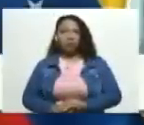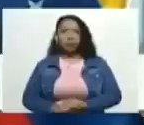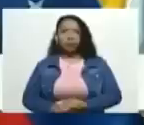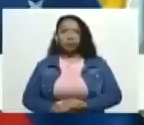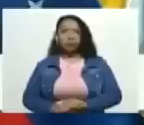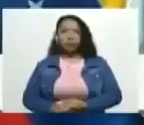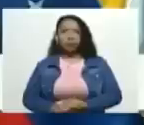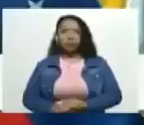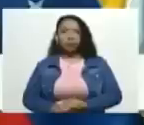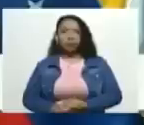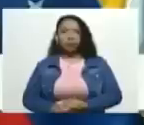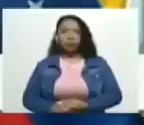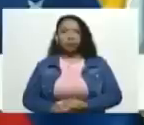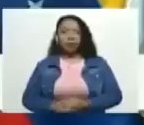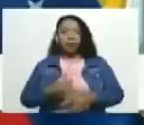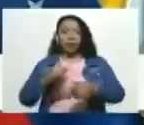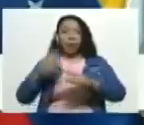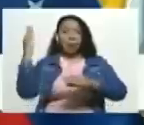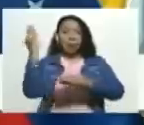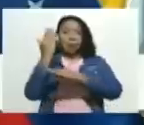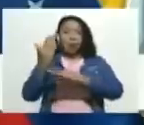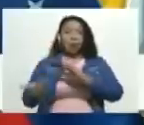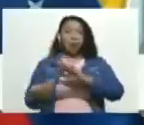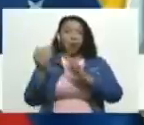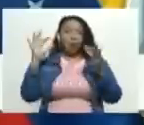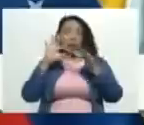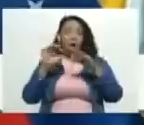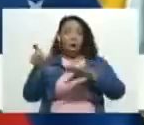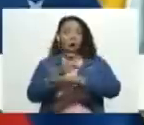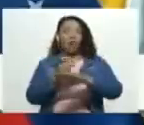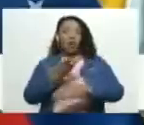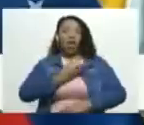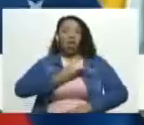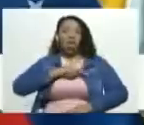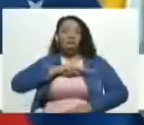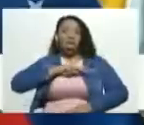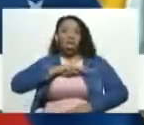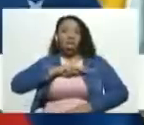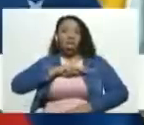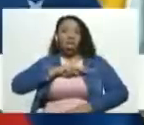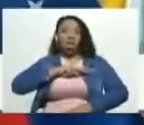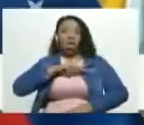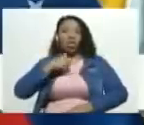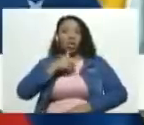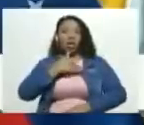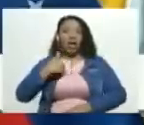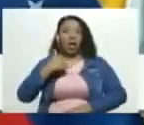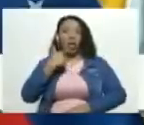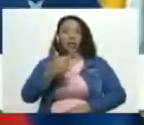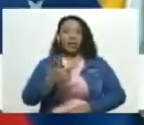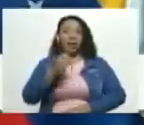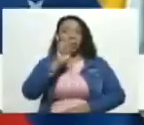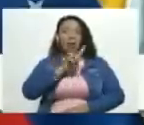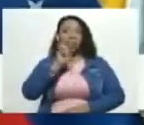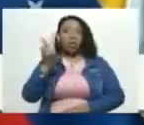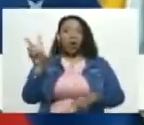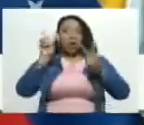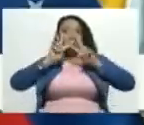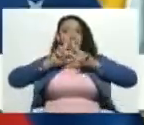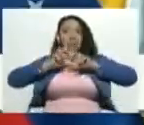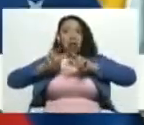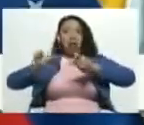ahora las causas penales vinculadas al gobierno ficticio yo quiero destacarla son 22 investigaciones